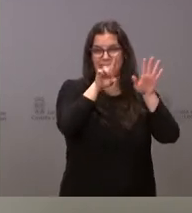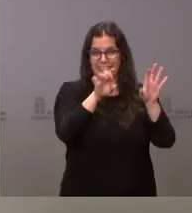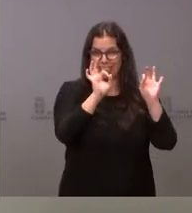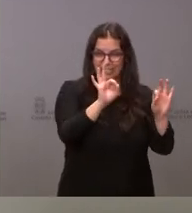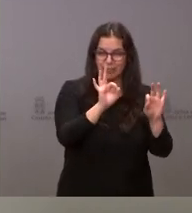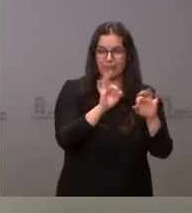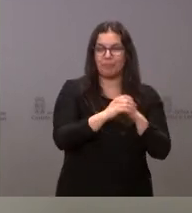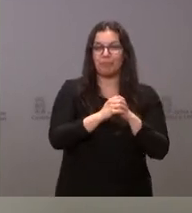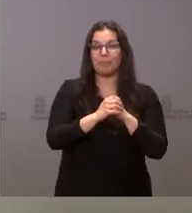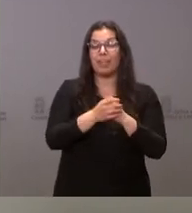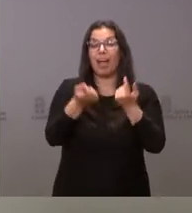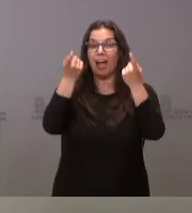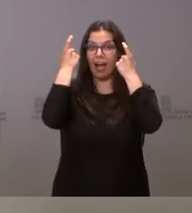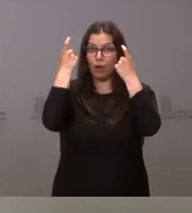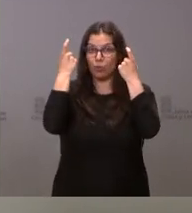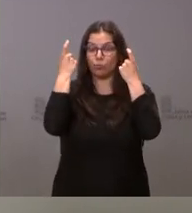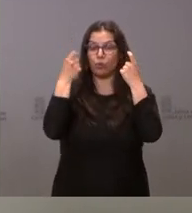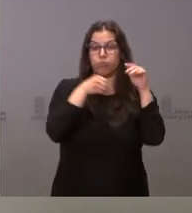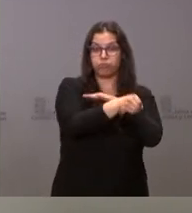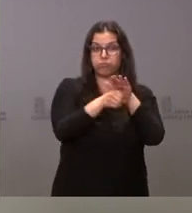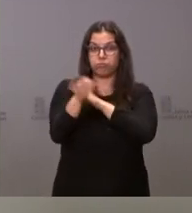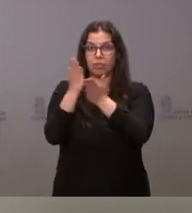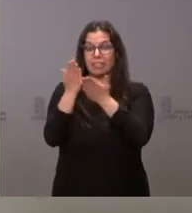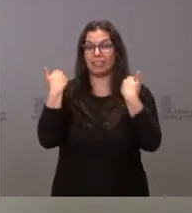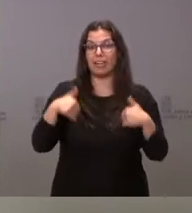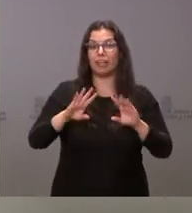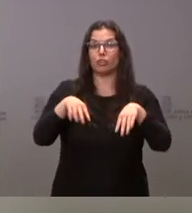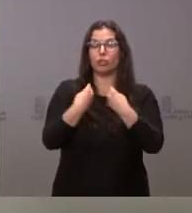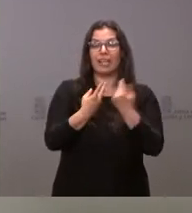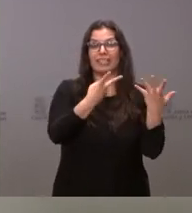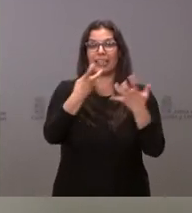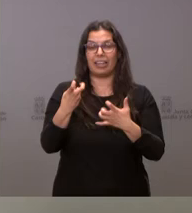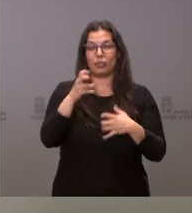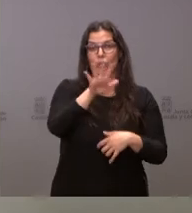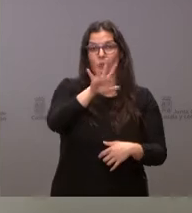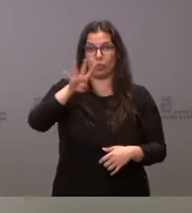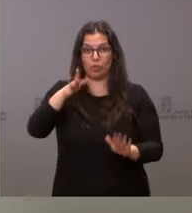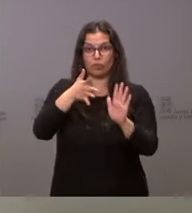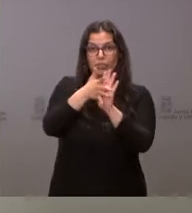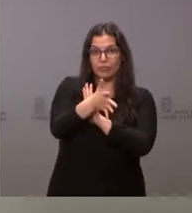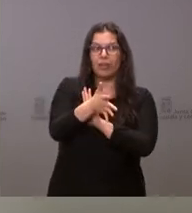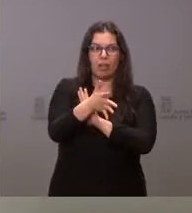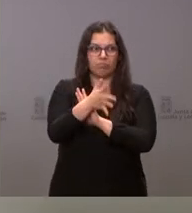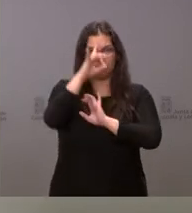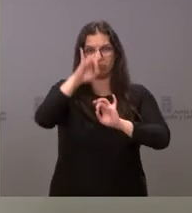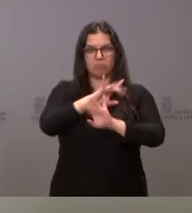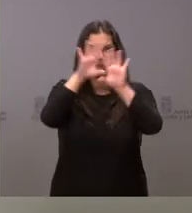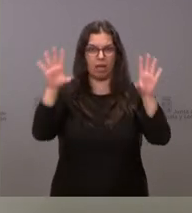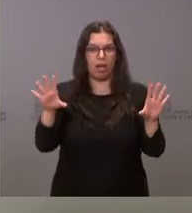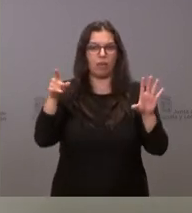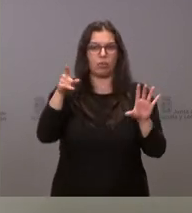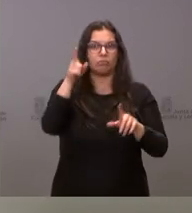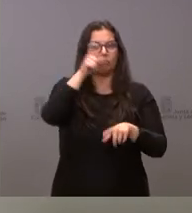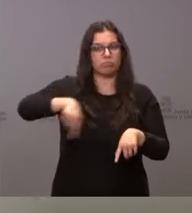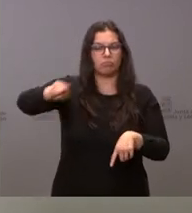Que el número de alumnos asciende ya a 754, lo que da la idea muy clara de que muchos de ellos